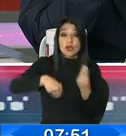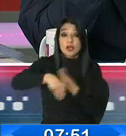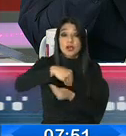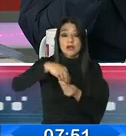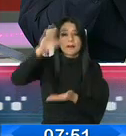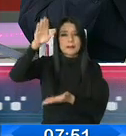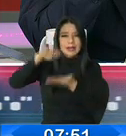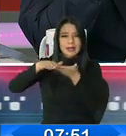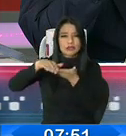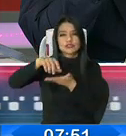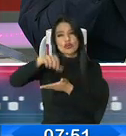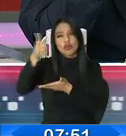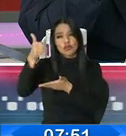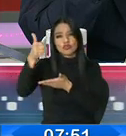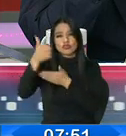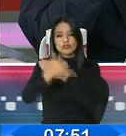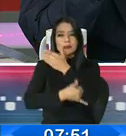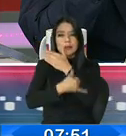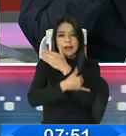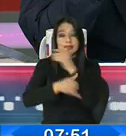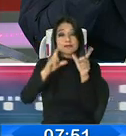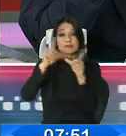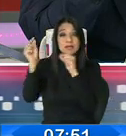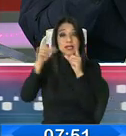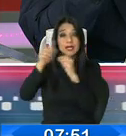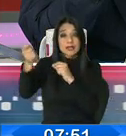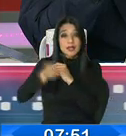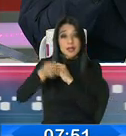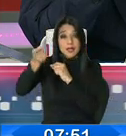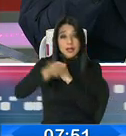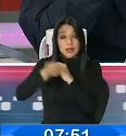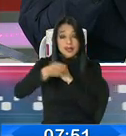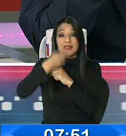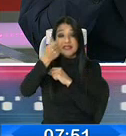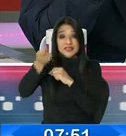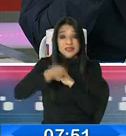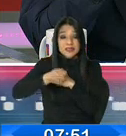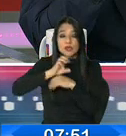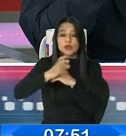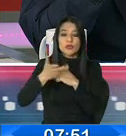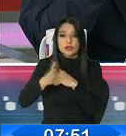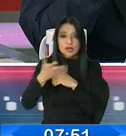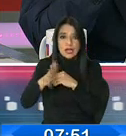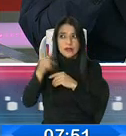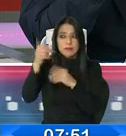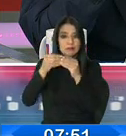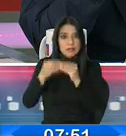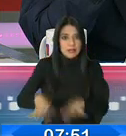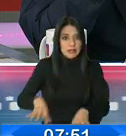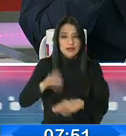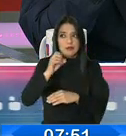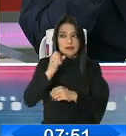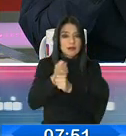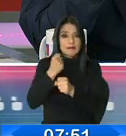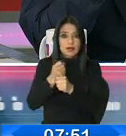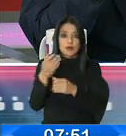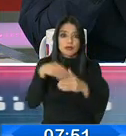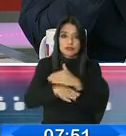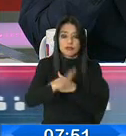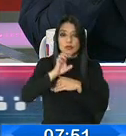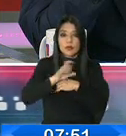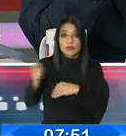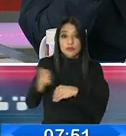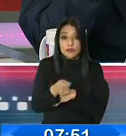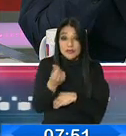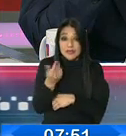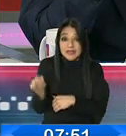bajar. Obviamente, muchísimos compatriotas siguen perdiendo empleos día tras día en el mundo entero y regresando al país. No entrarán recursos por esa